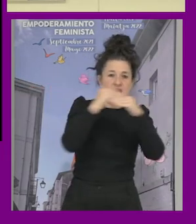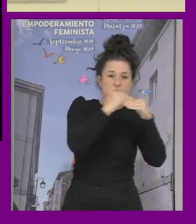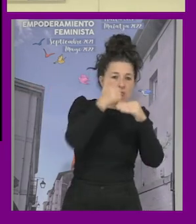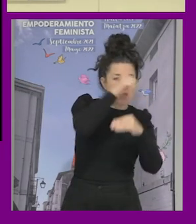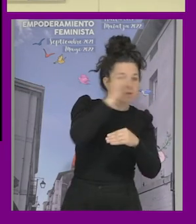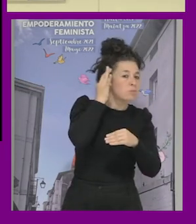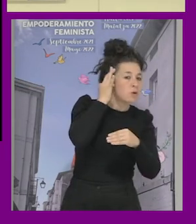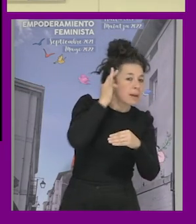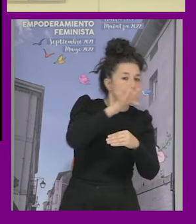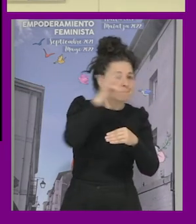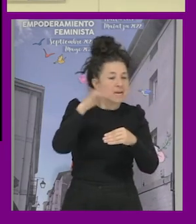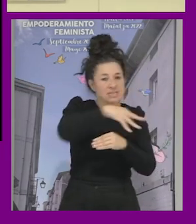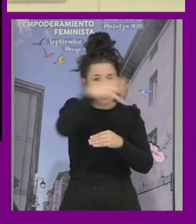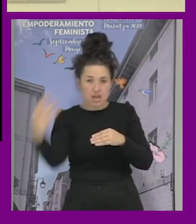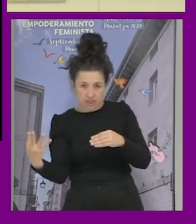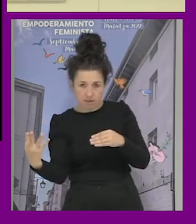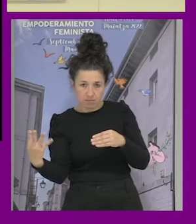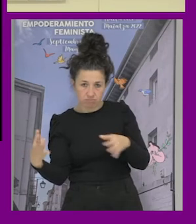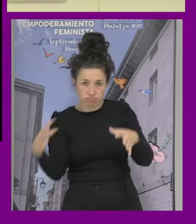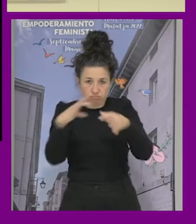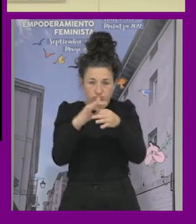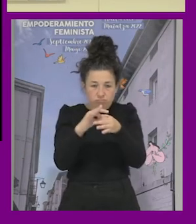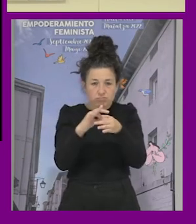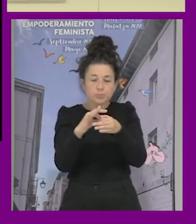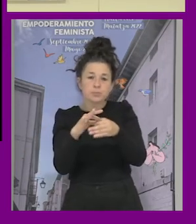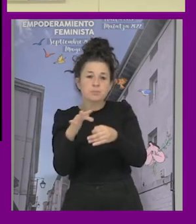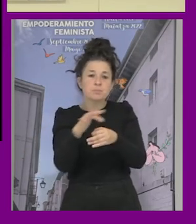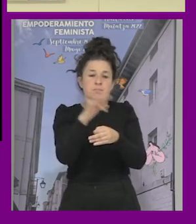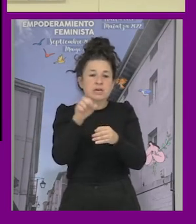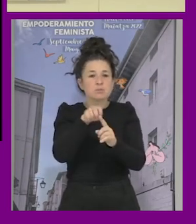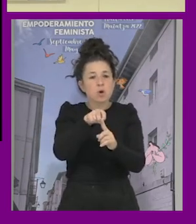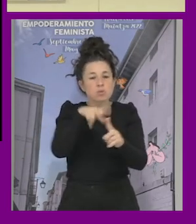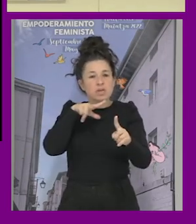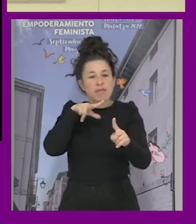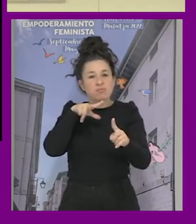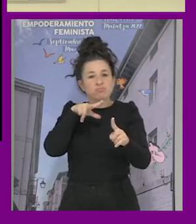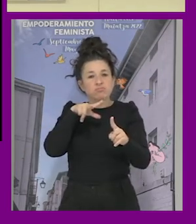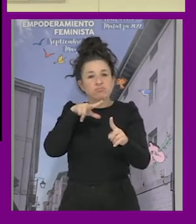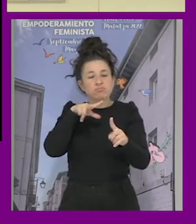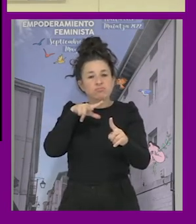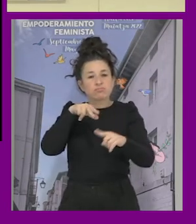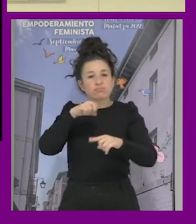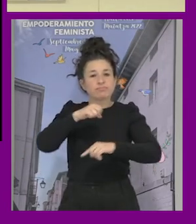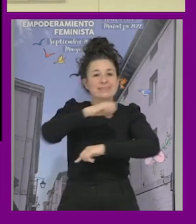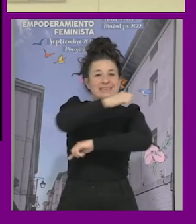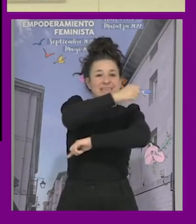y además que tome esta mirada interseccional